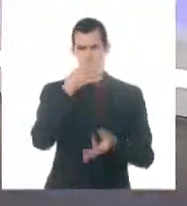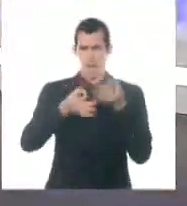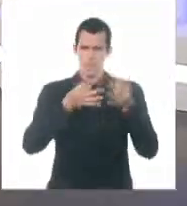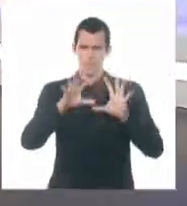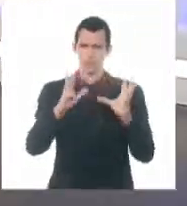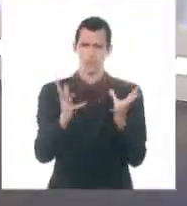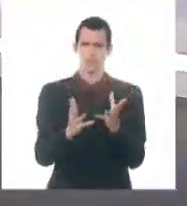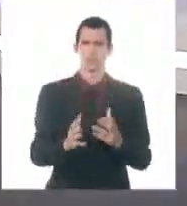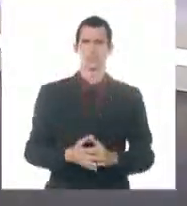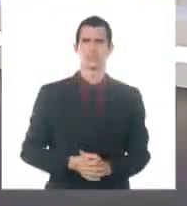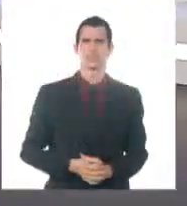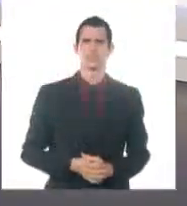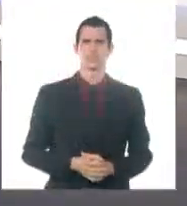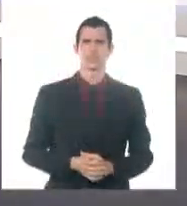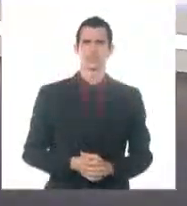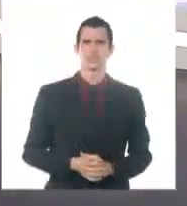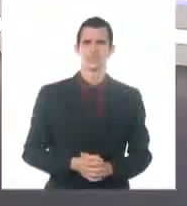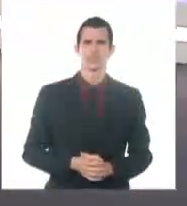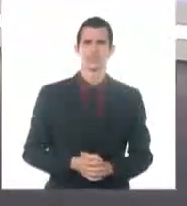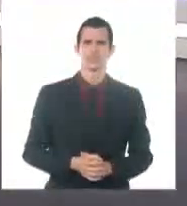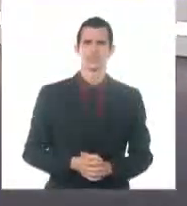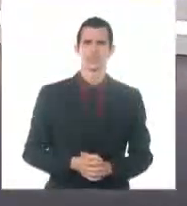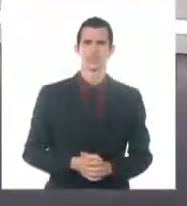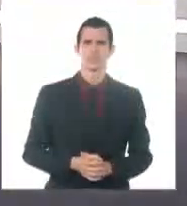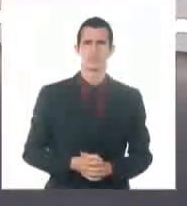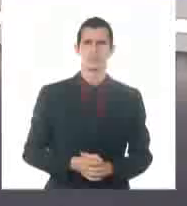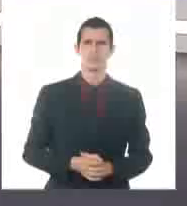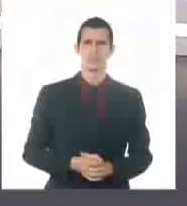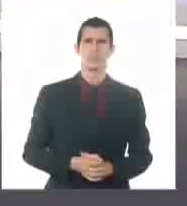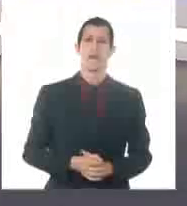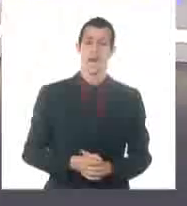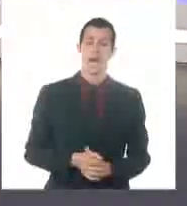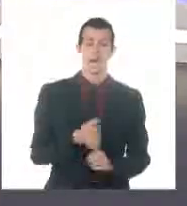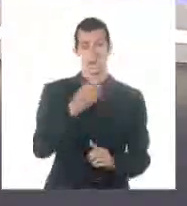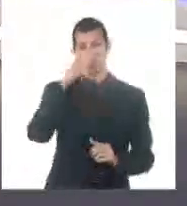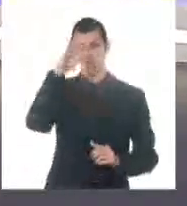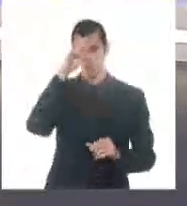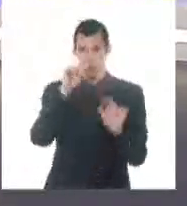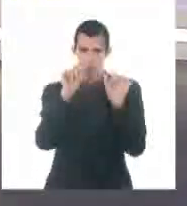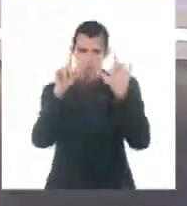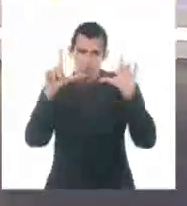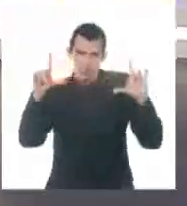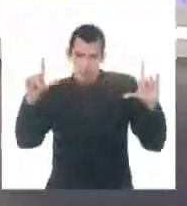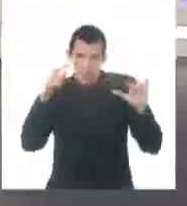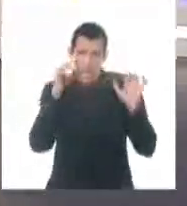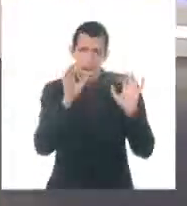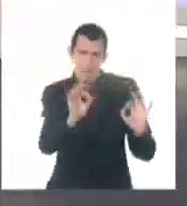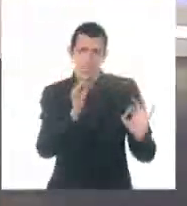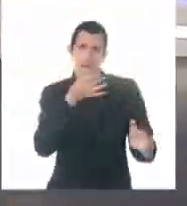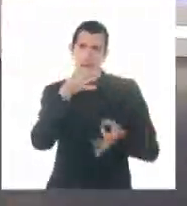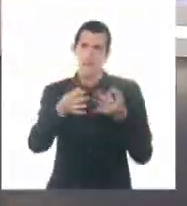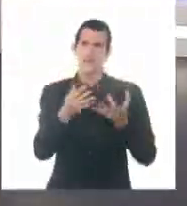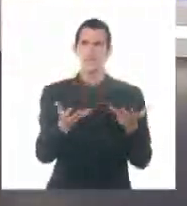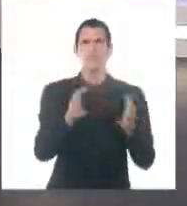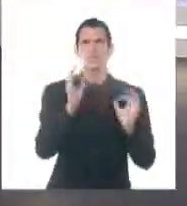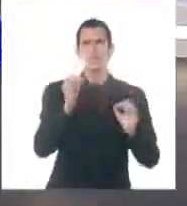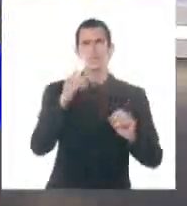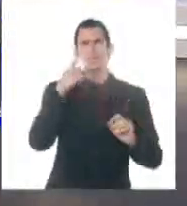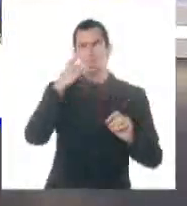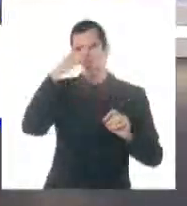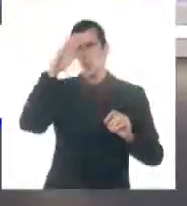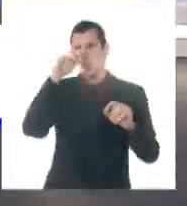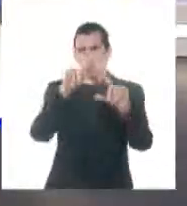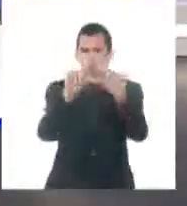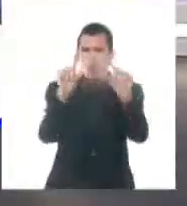a nuestra área geográfica, tenemos sobre o al sur de nuestro país el tránsito de una onda tropical, que estaba produciendo esta actividad de chubascos y de